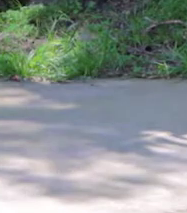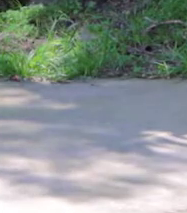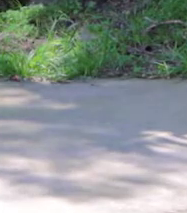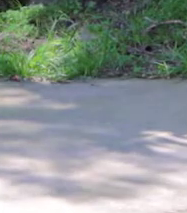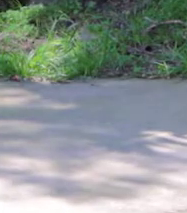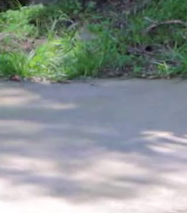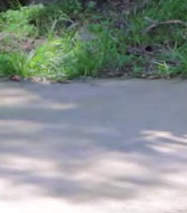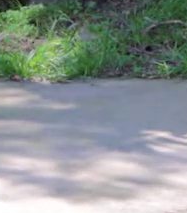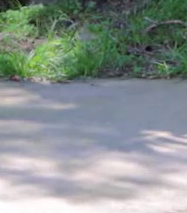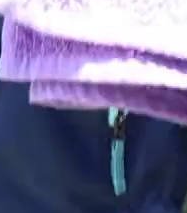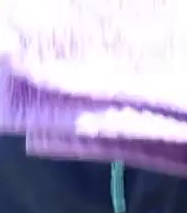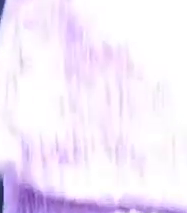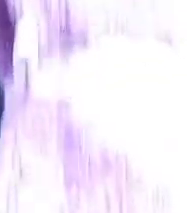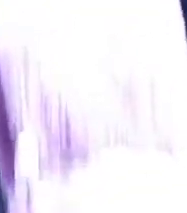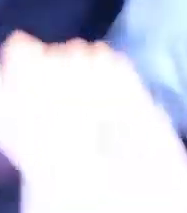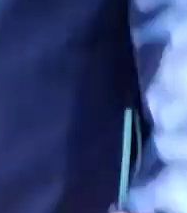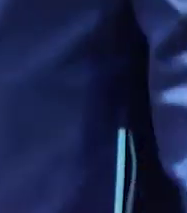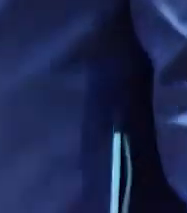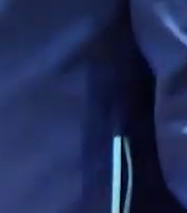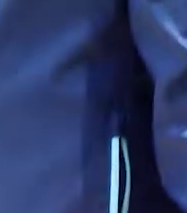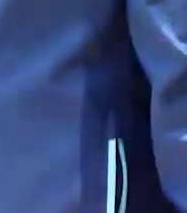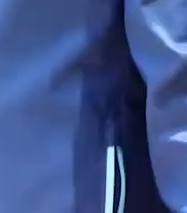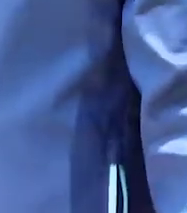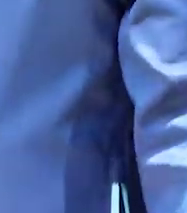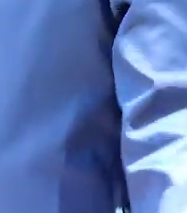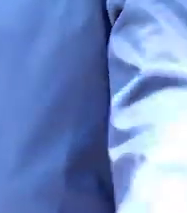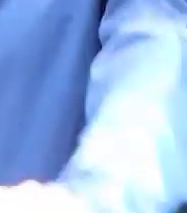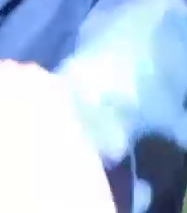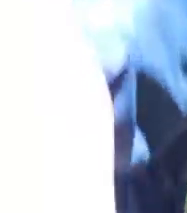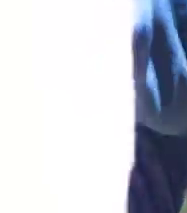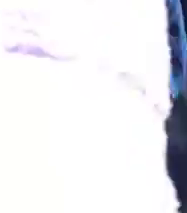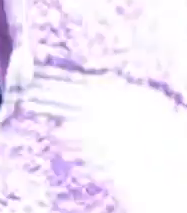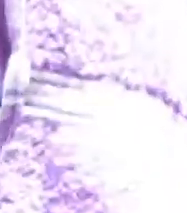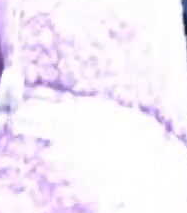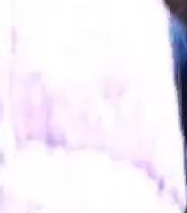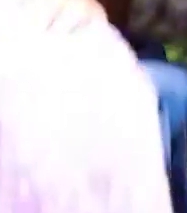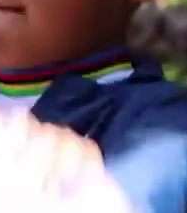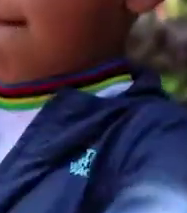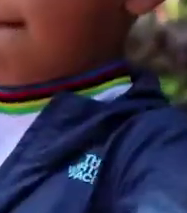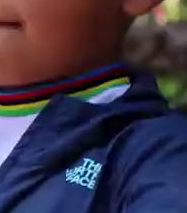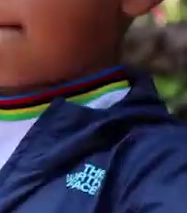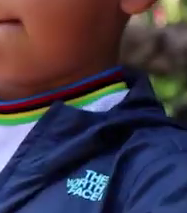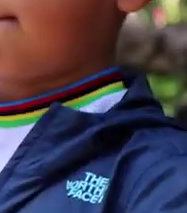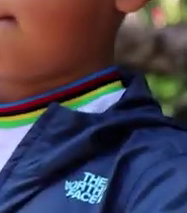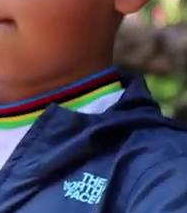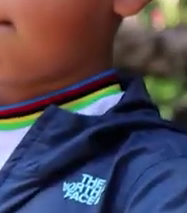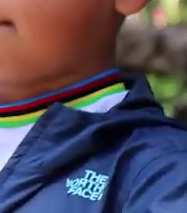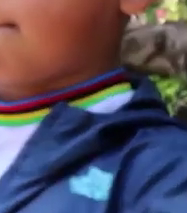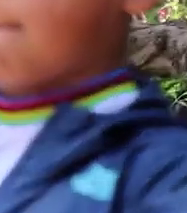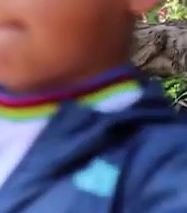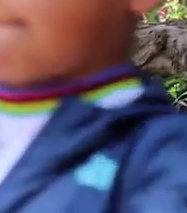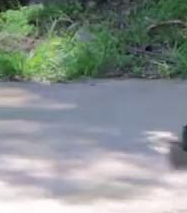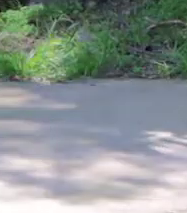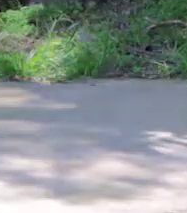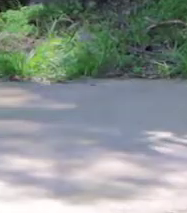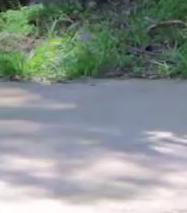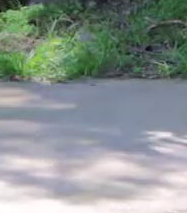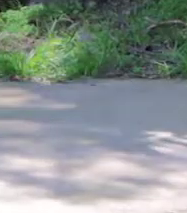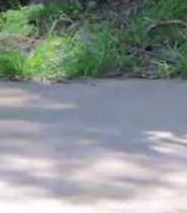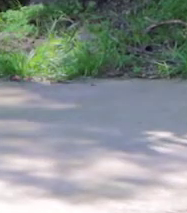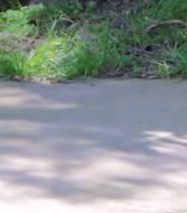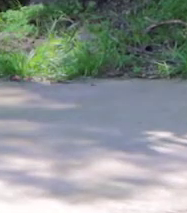Y baja en una extensión. Vamos a subir los brazos a la altura de los hombros. Bajamos. Y subimos.